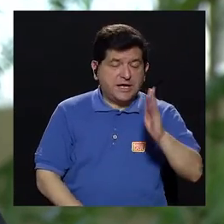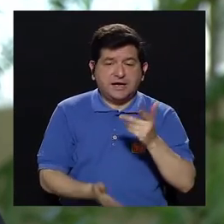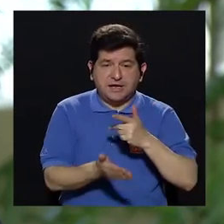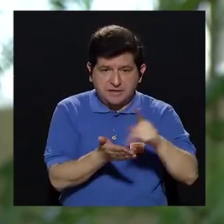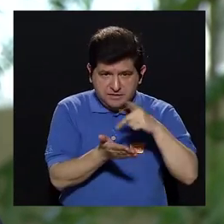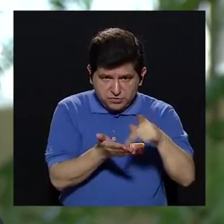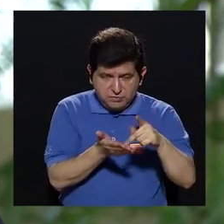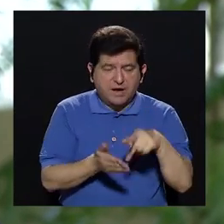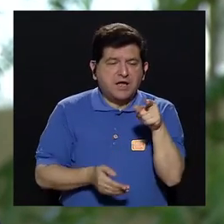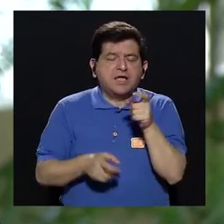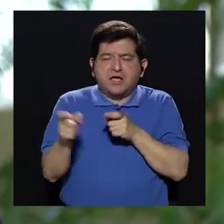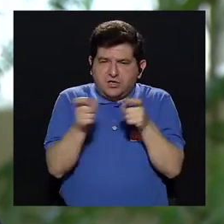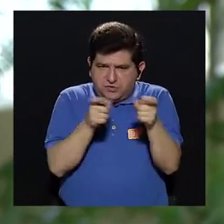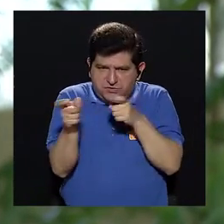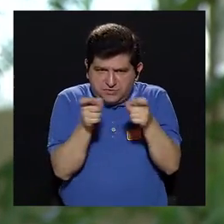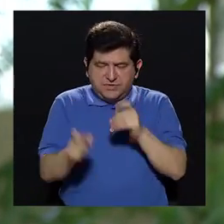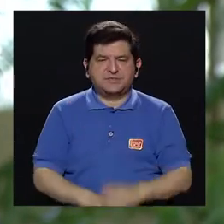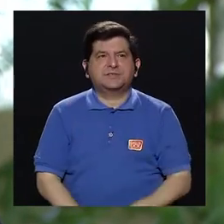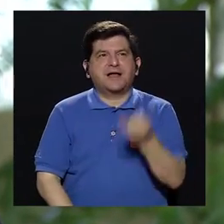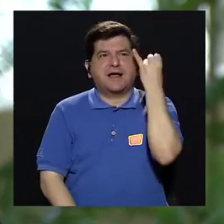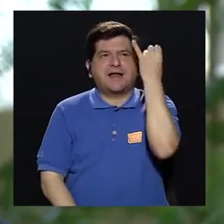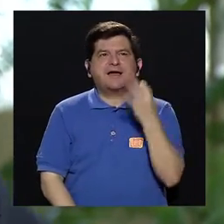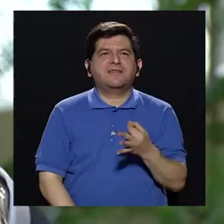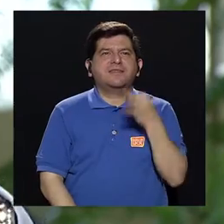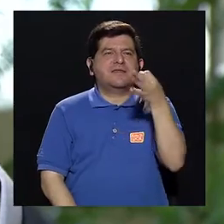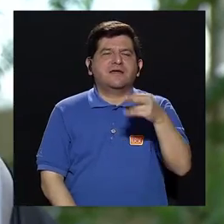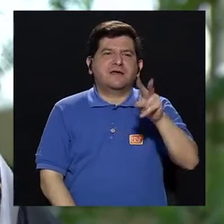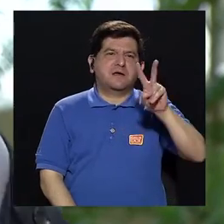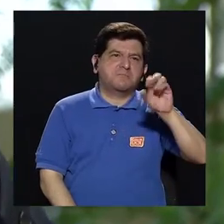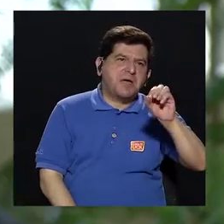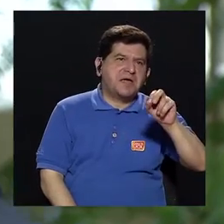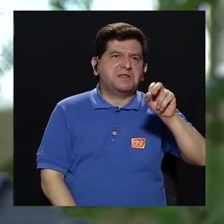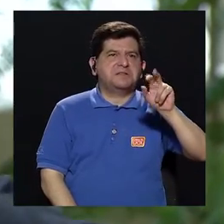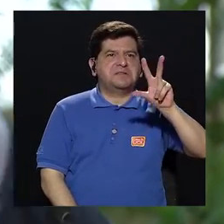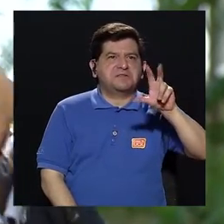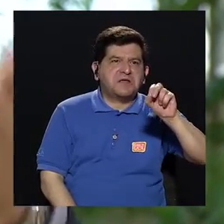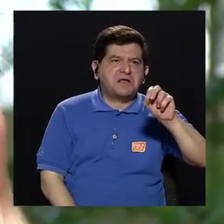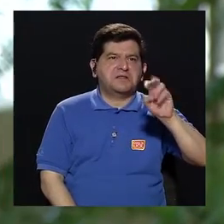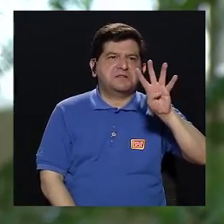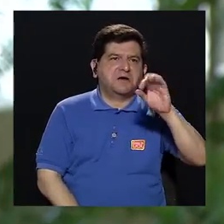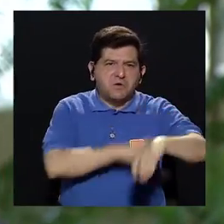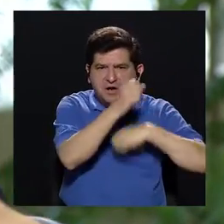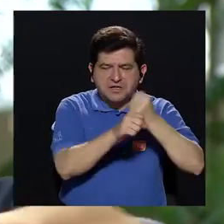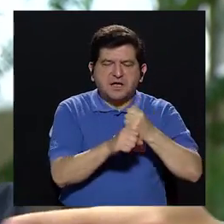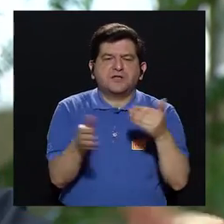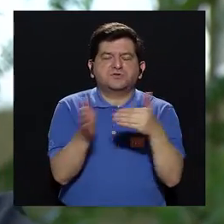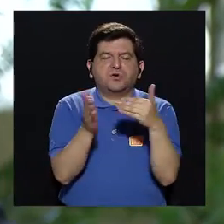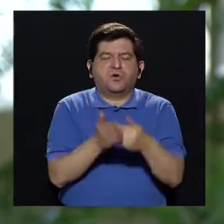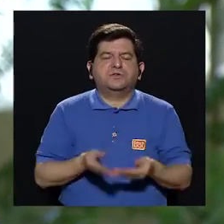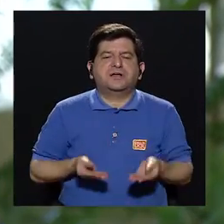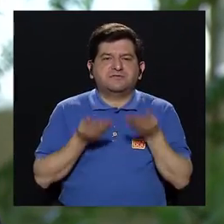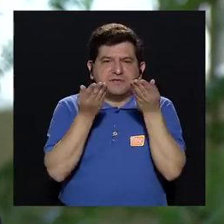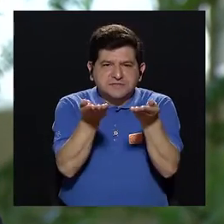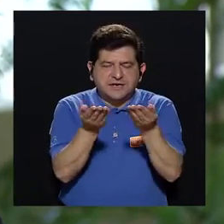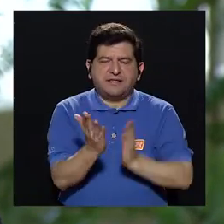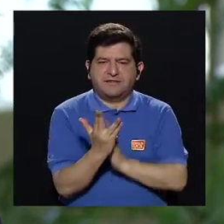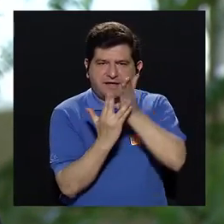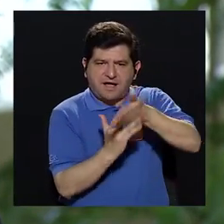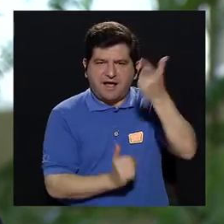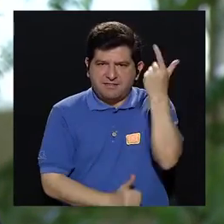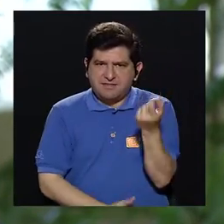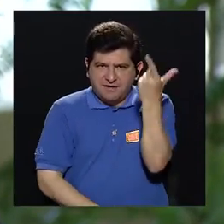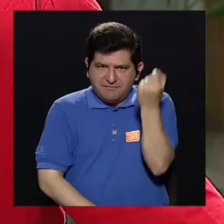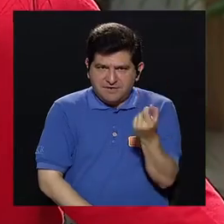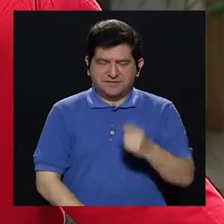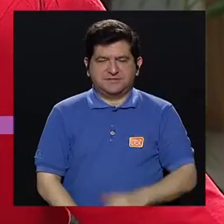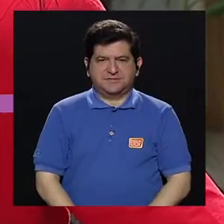y lo van administrando con la idea de dentro de 20, 30, 40 años, devolvérselo a usted en la forma de una pensión.